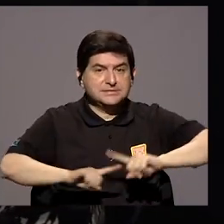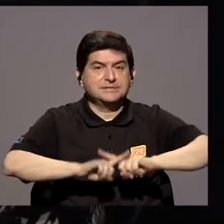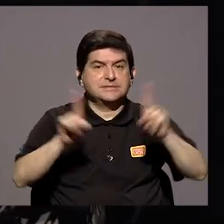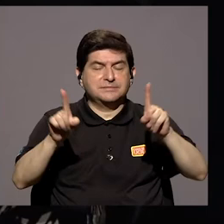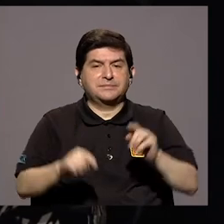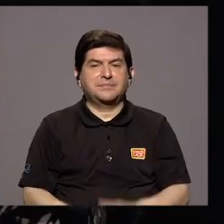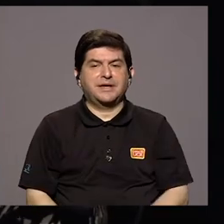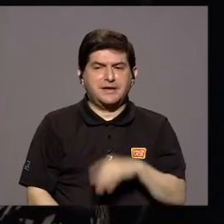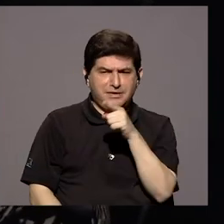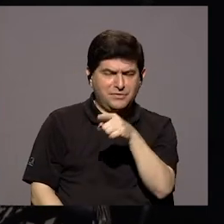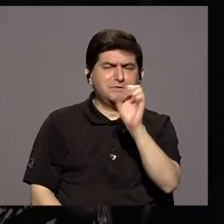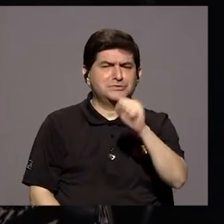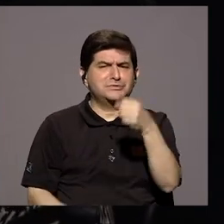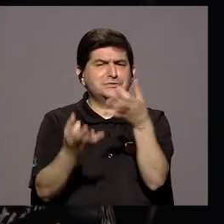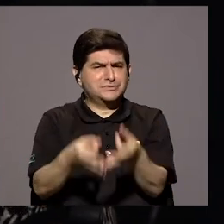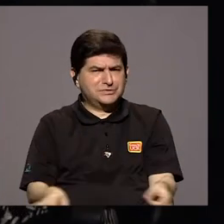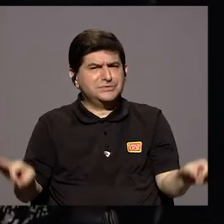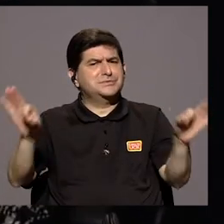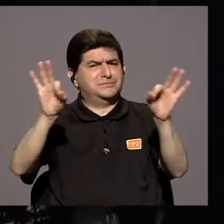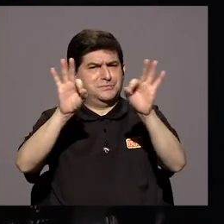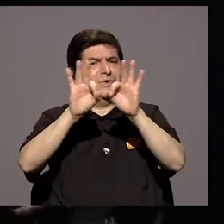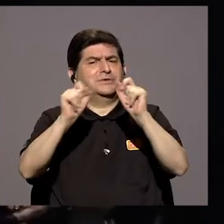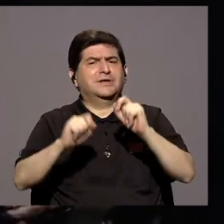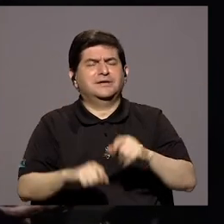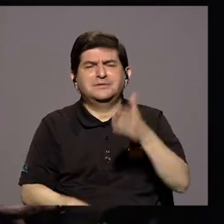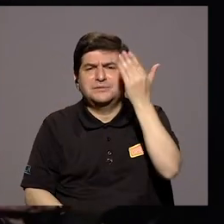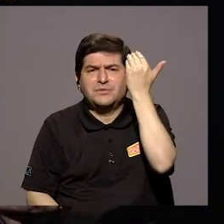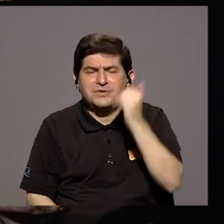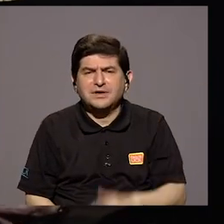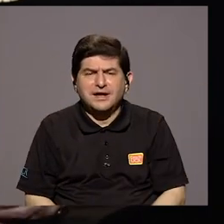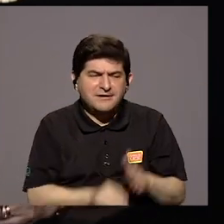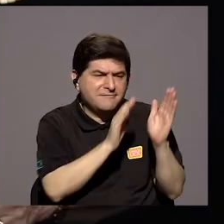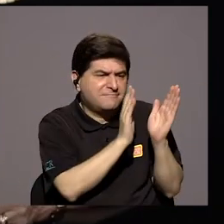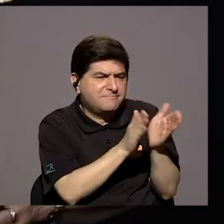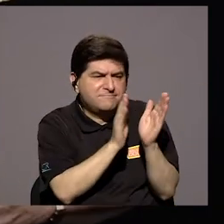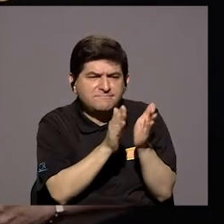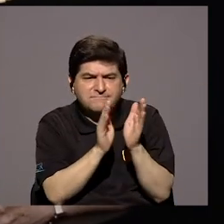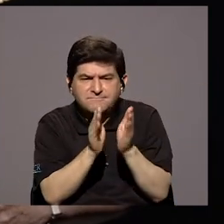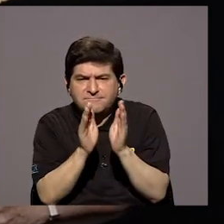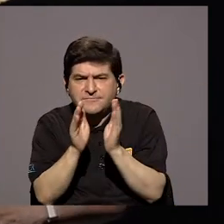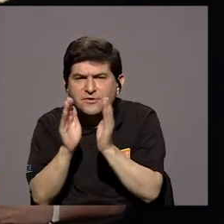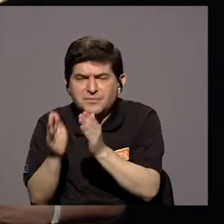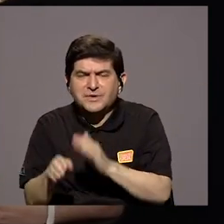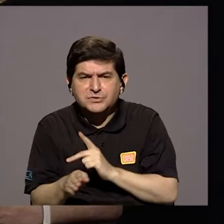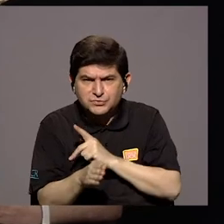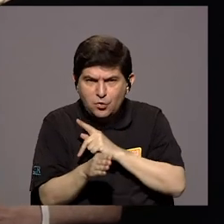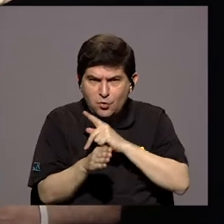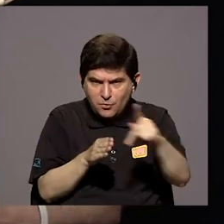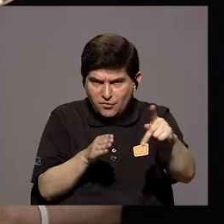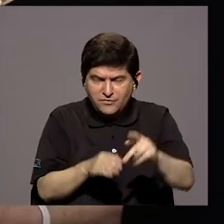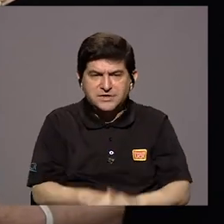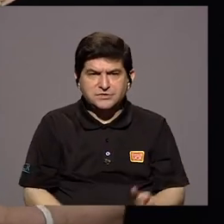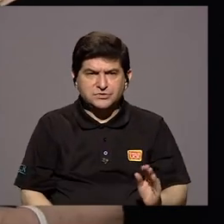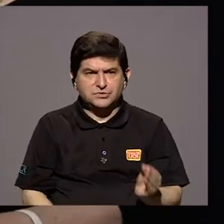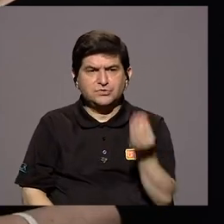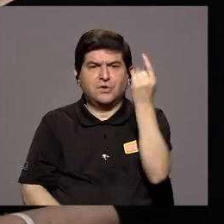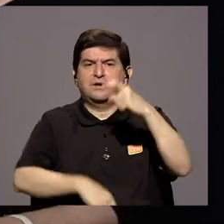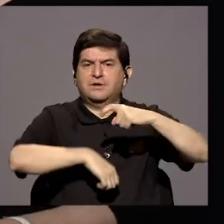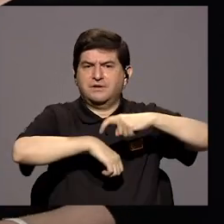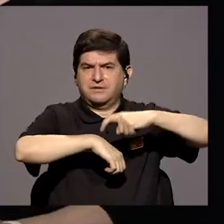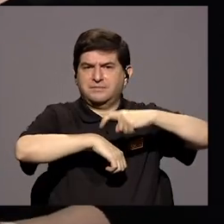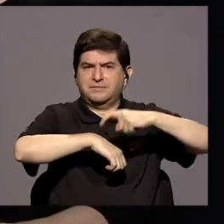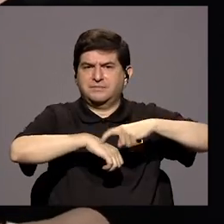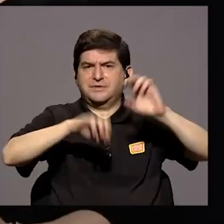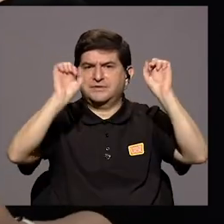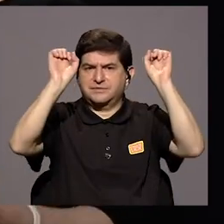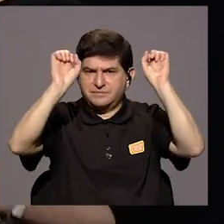En Este Caso Si Es Muy Importante En Términos De La Formación Profesional De Los Muchachos A La Hora De